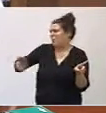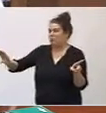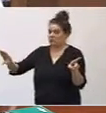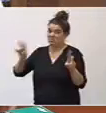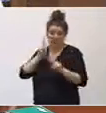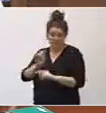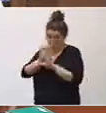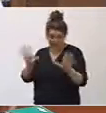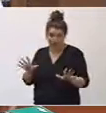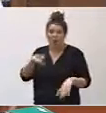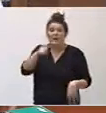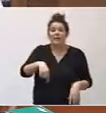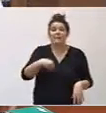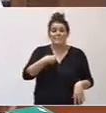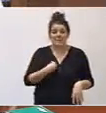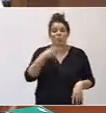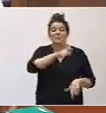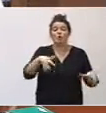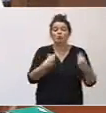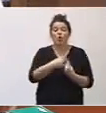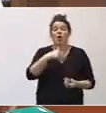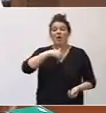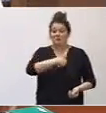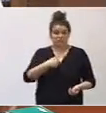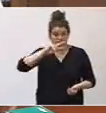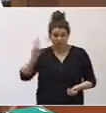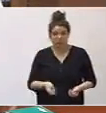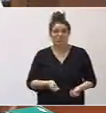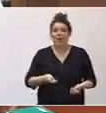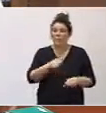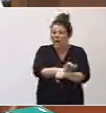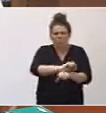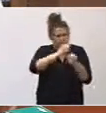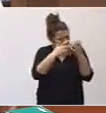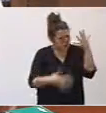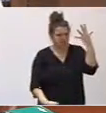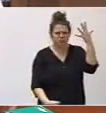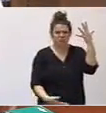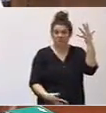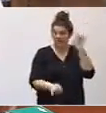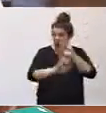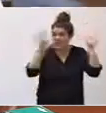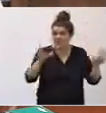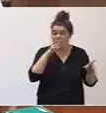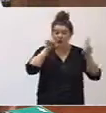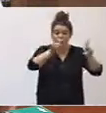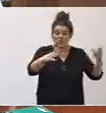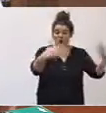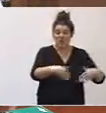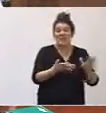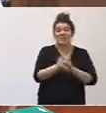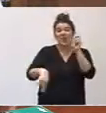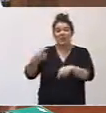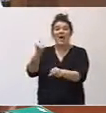desempleo en personas con diversidad funcional. ¿Cómo no va a verlo si se les niega la educación? ¿Cómo es posible que cuando